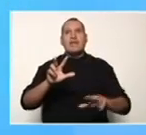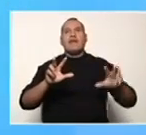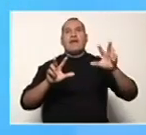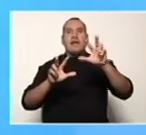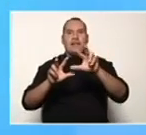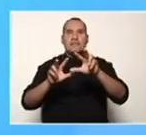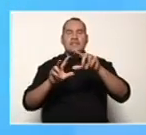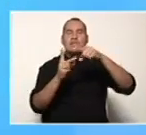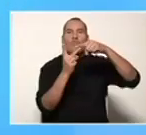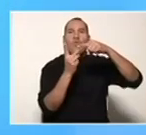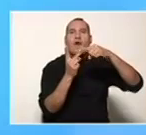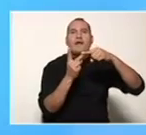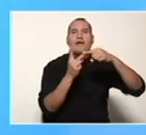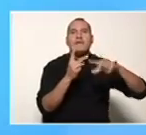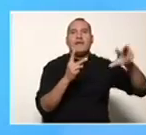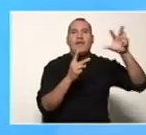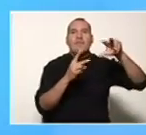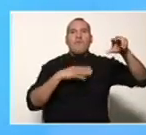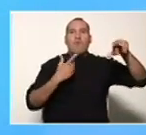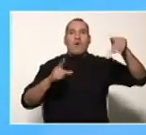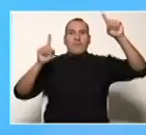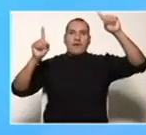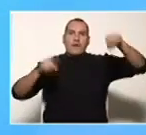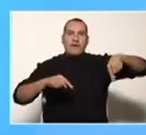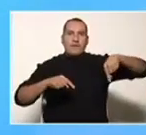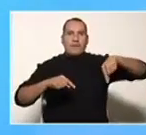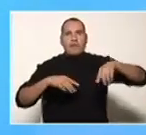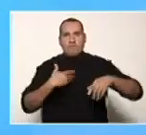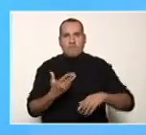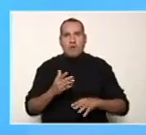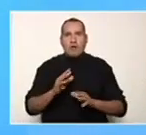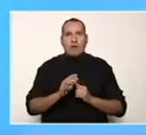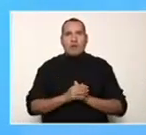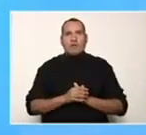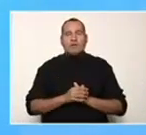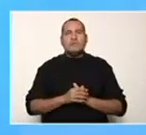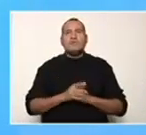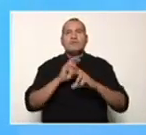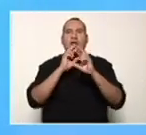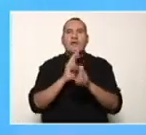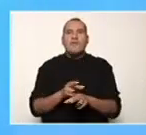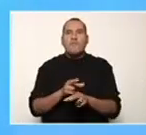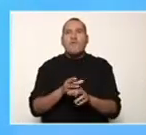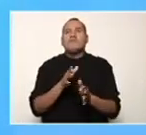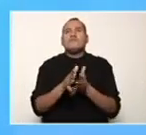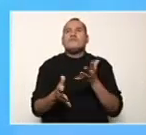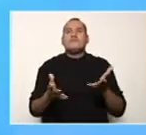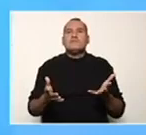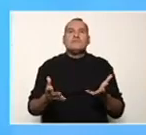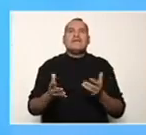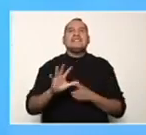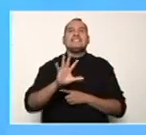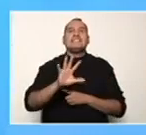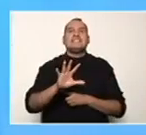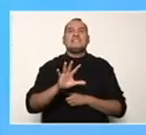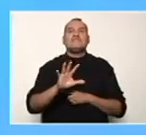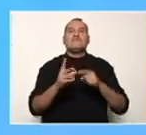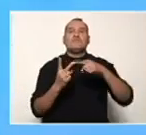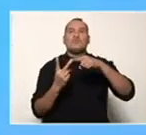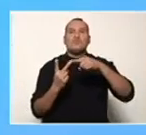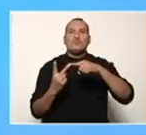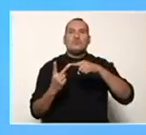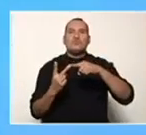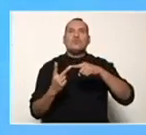igual al exponente y puedo eliminar esa raíz. Arriba me quedaría 5 raíz cúbica